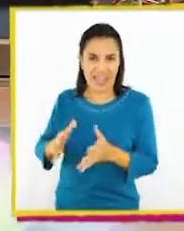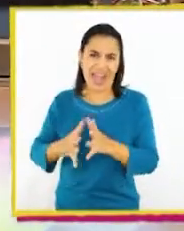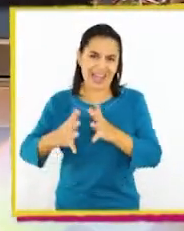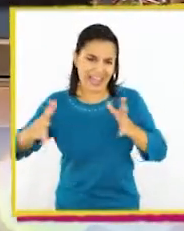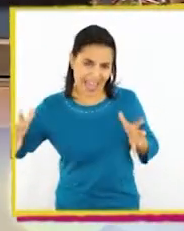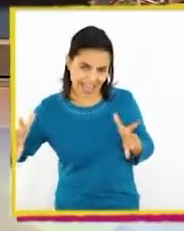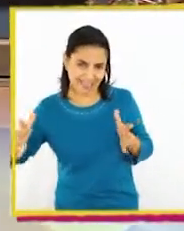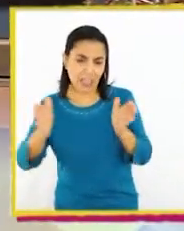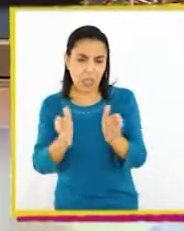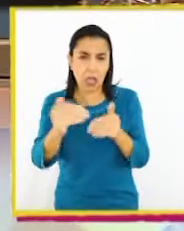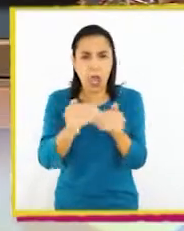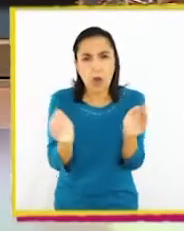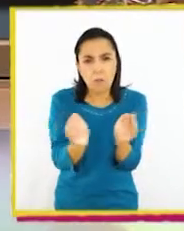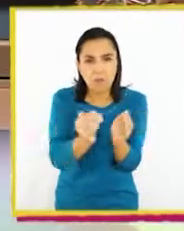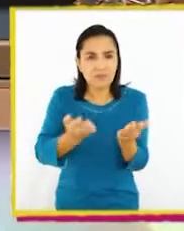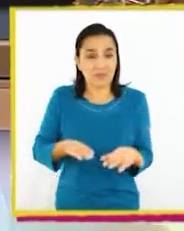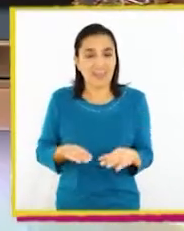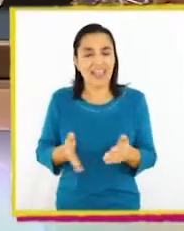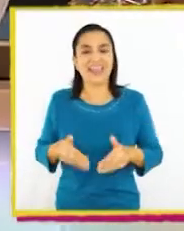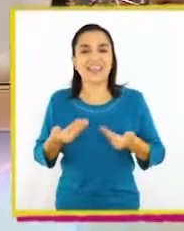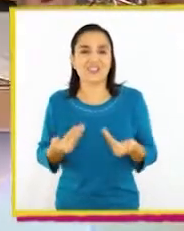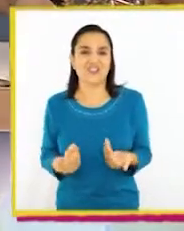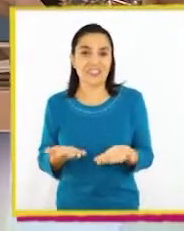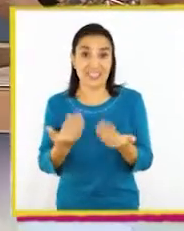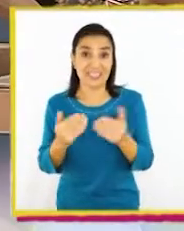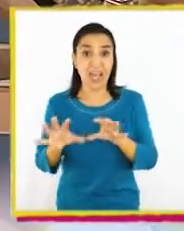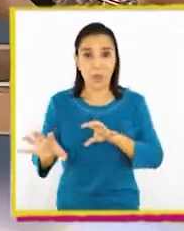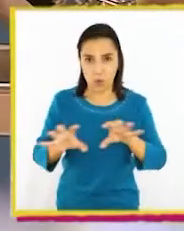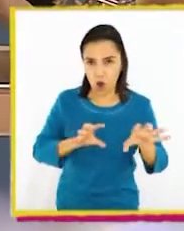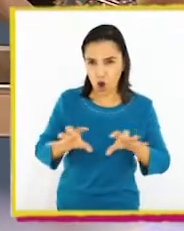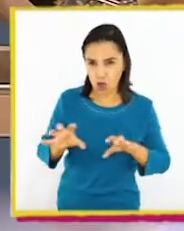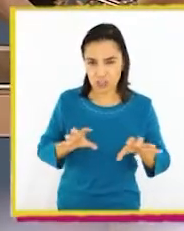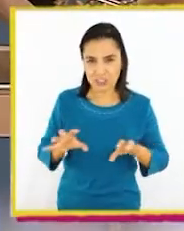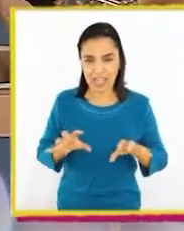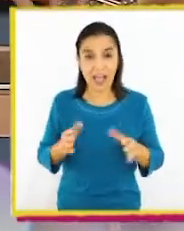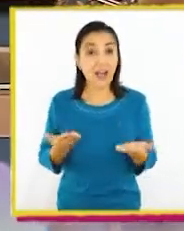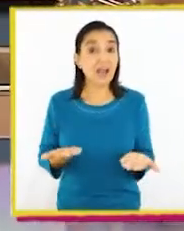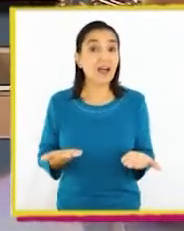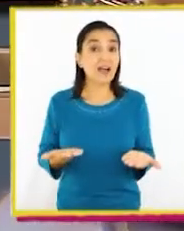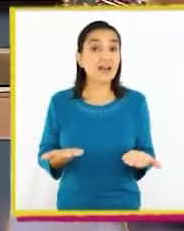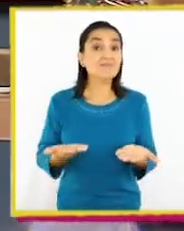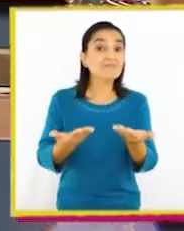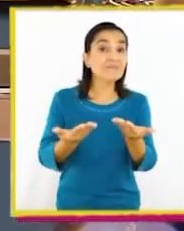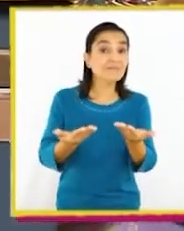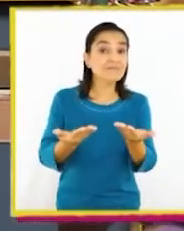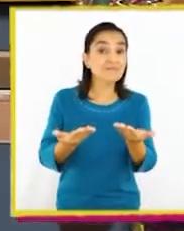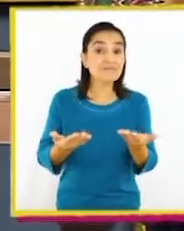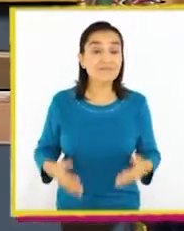¡Qué más grande que la caja! Entonces, necesitamos objetos que sean...